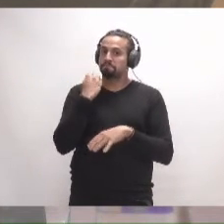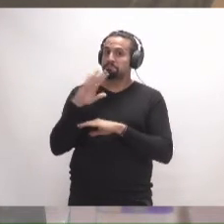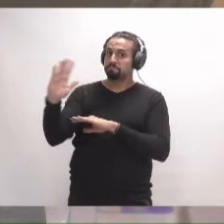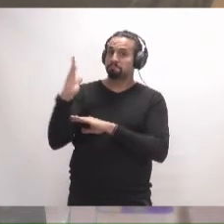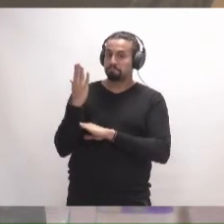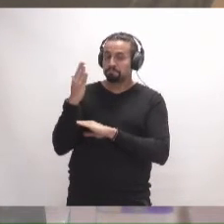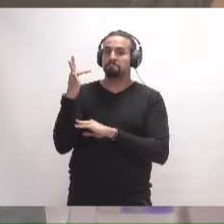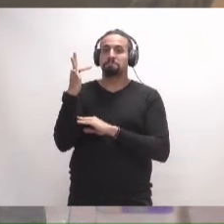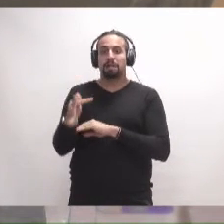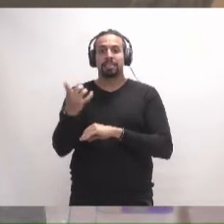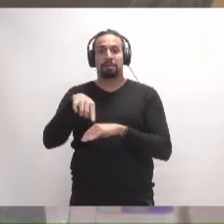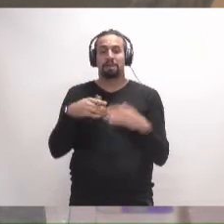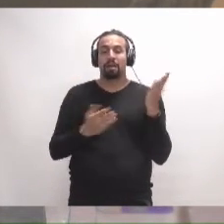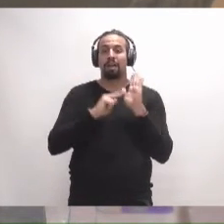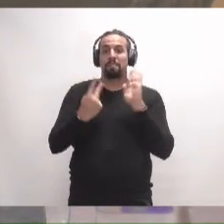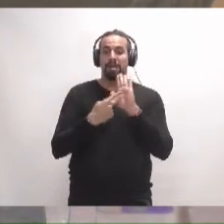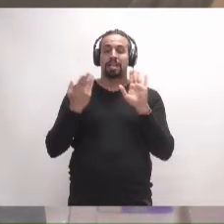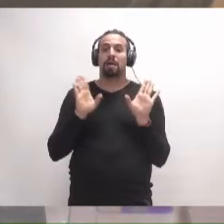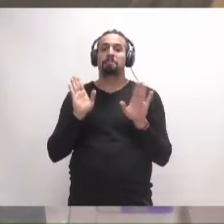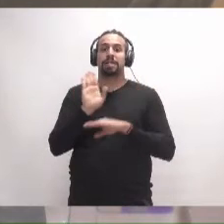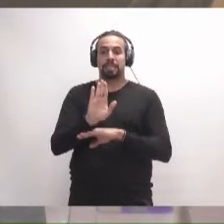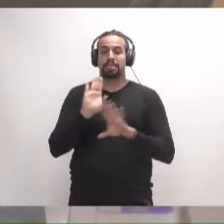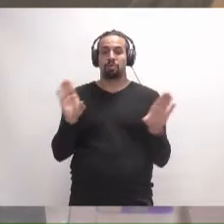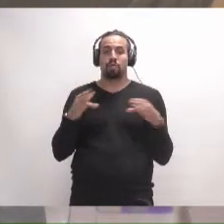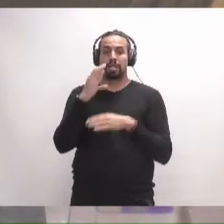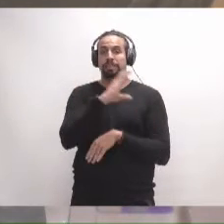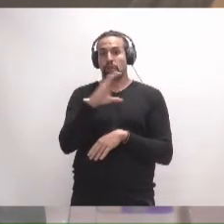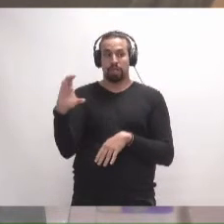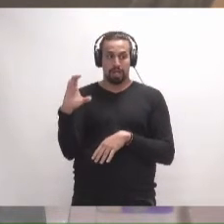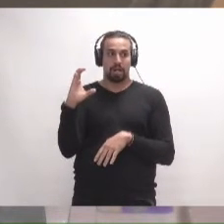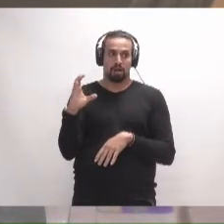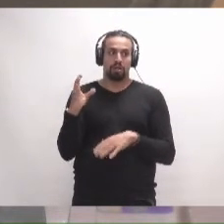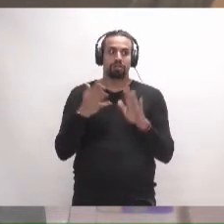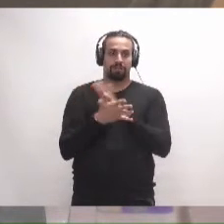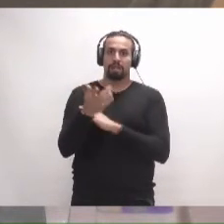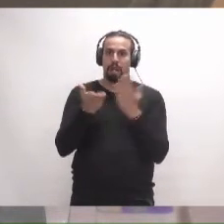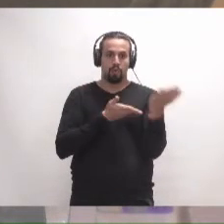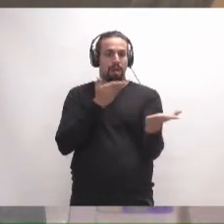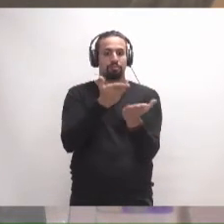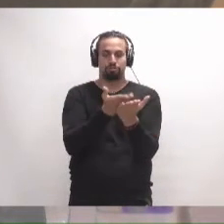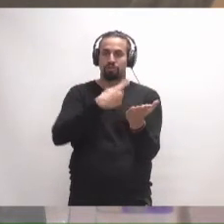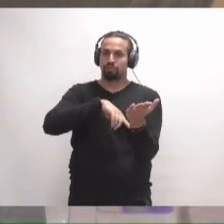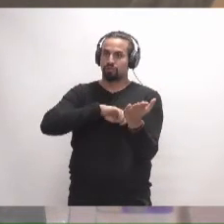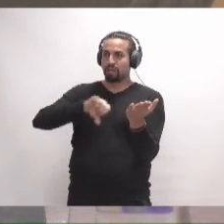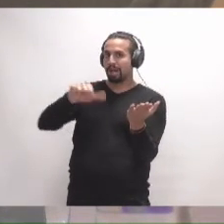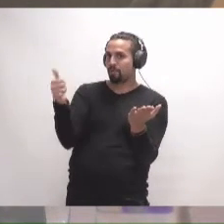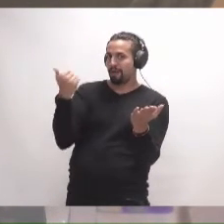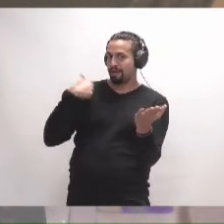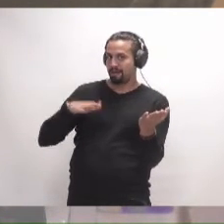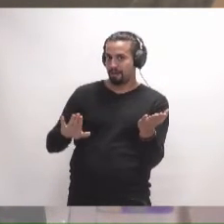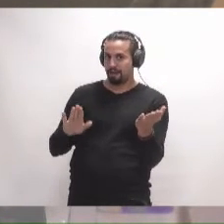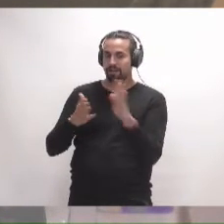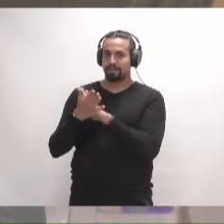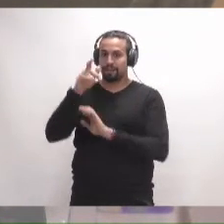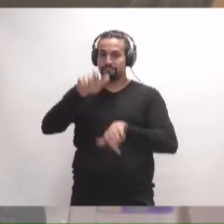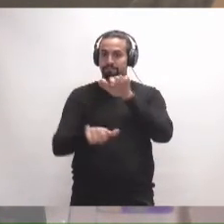presentado y la enmienda que ha presentado Coalición Canaria van en el sentido de una moción que nosotras tenemos aprobada. El